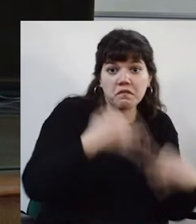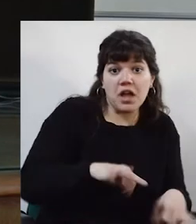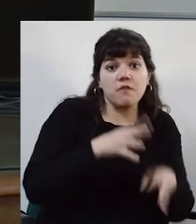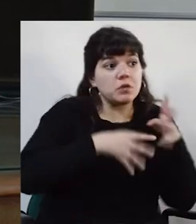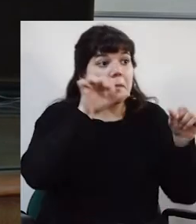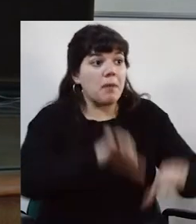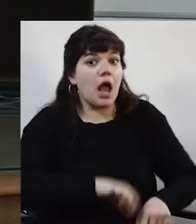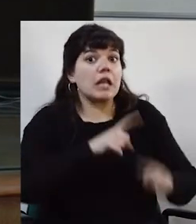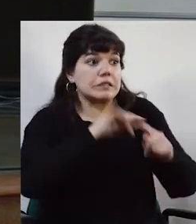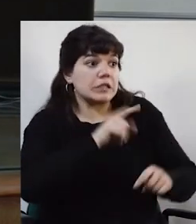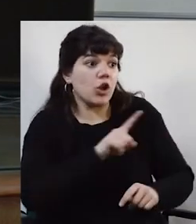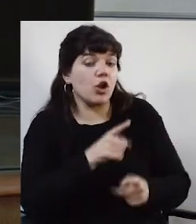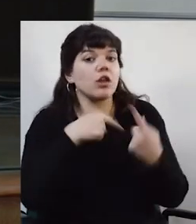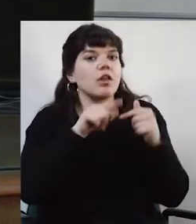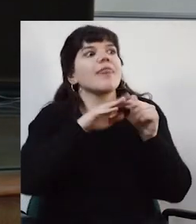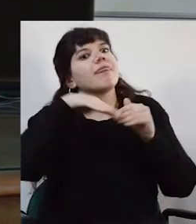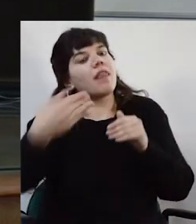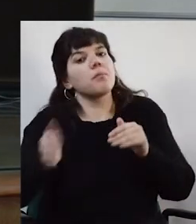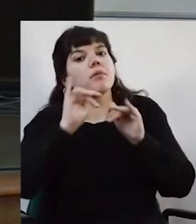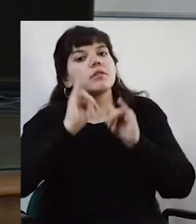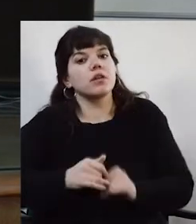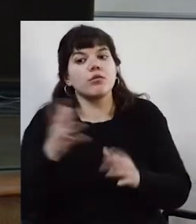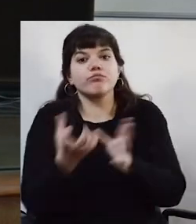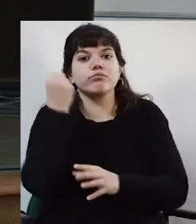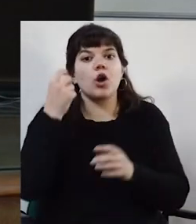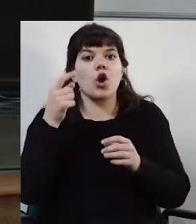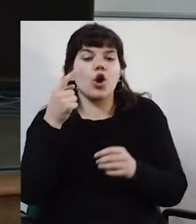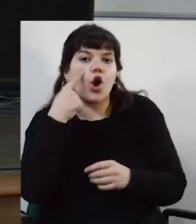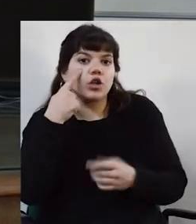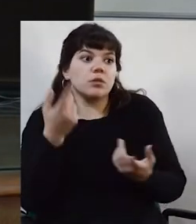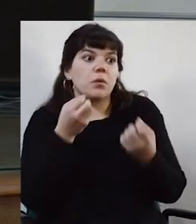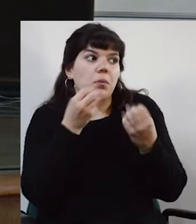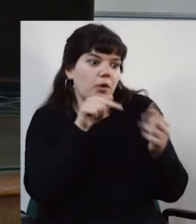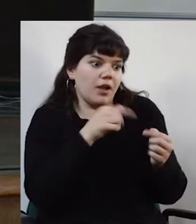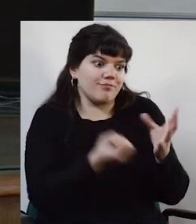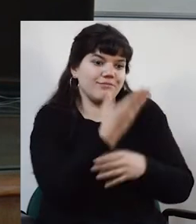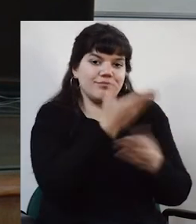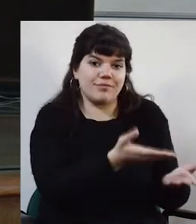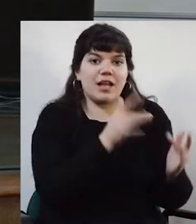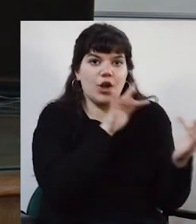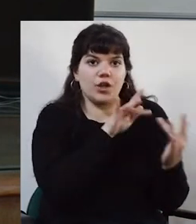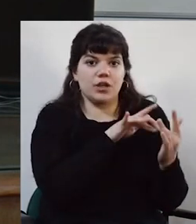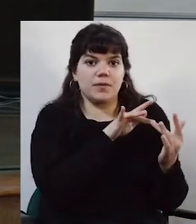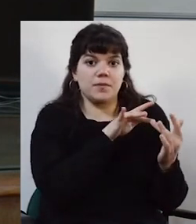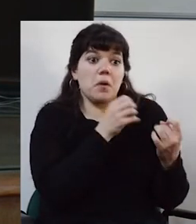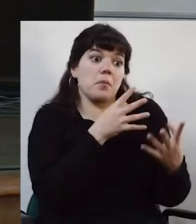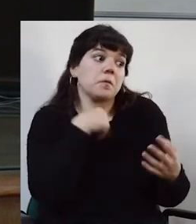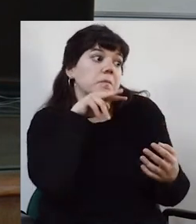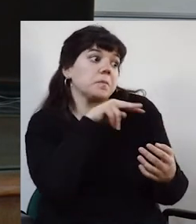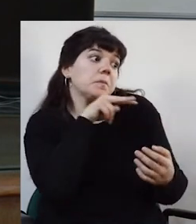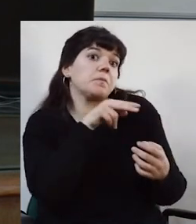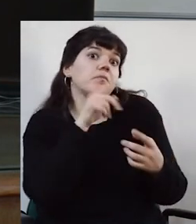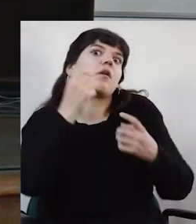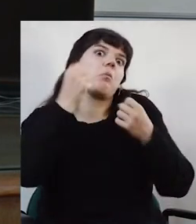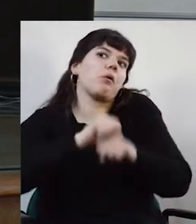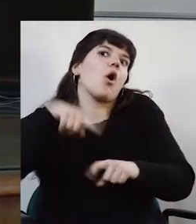¿Qué existe? ¿No existe? Y después obtener un reconocimiento de tener redes. Porque si las se evaluan, bueno, ahí las pueden